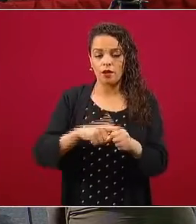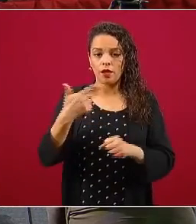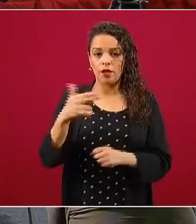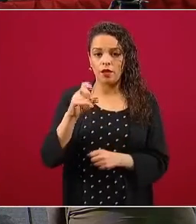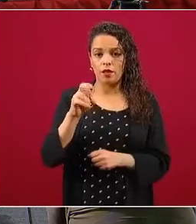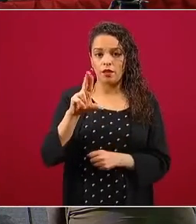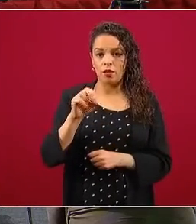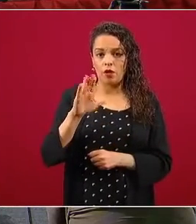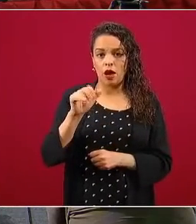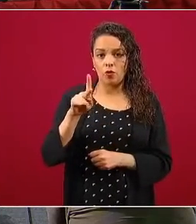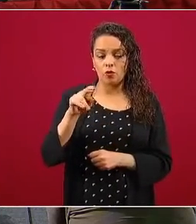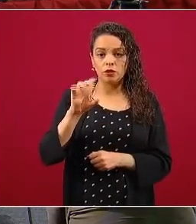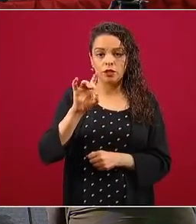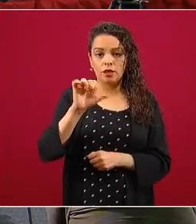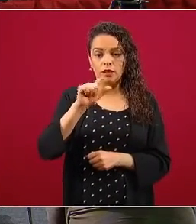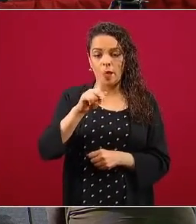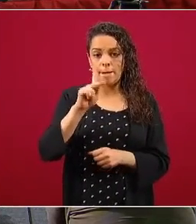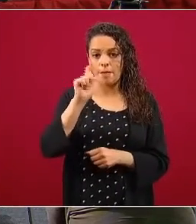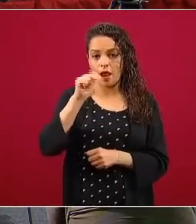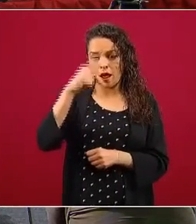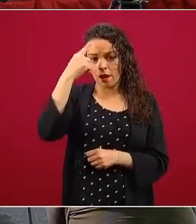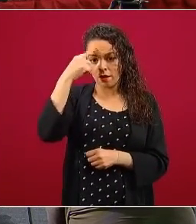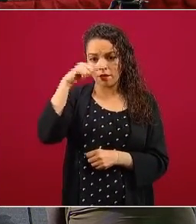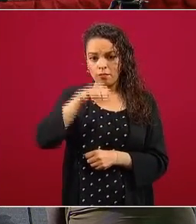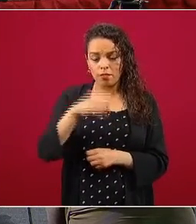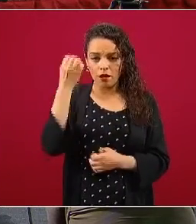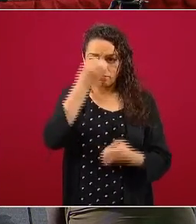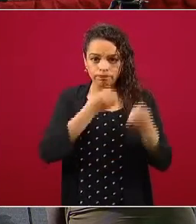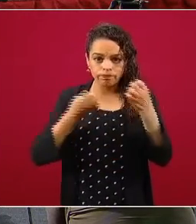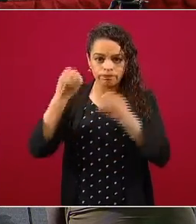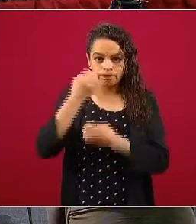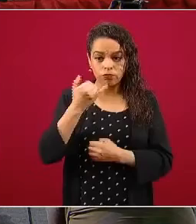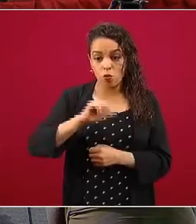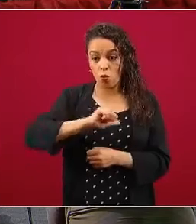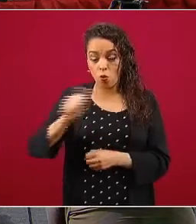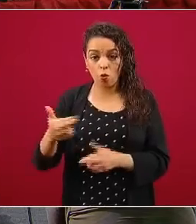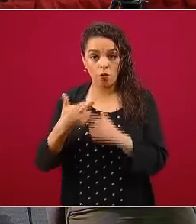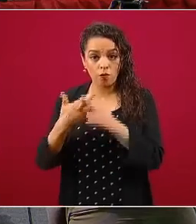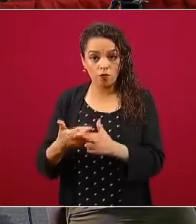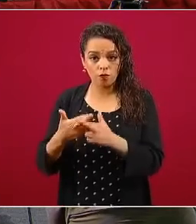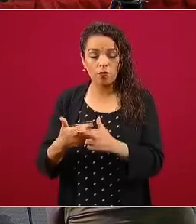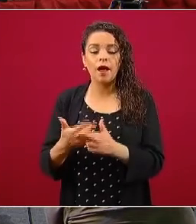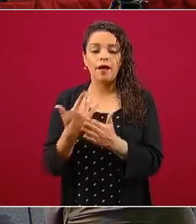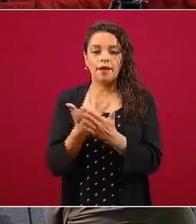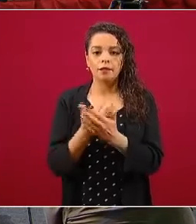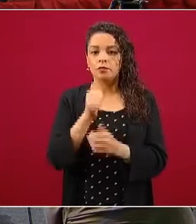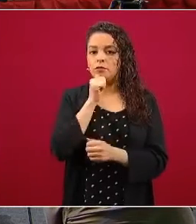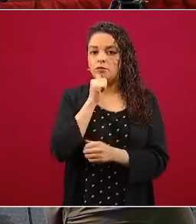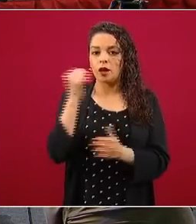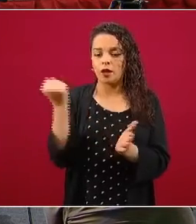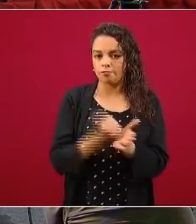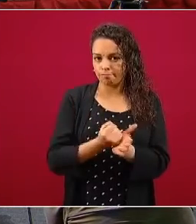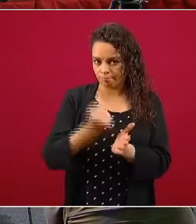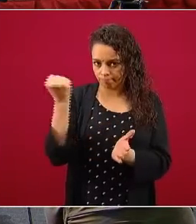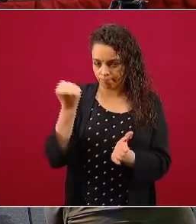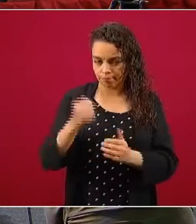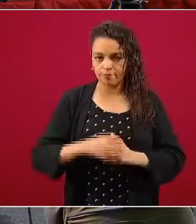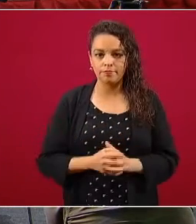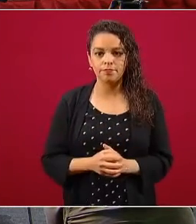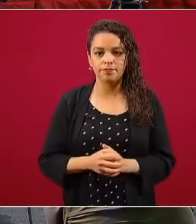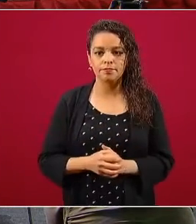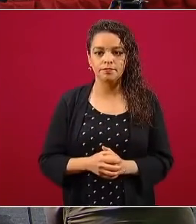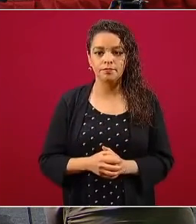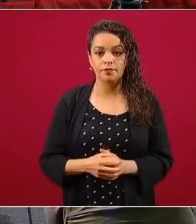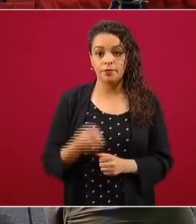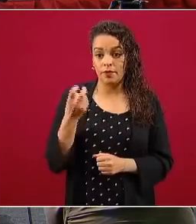planes de exploración y los 28 restantes están en proceso de aprobación. Cabe resaltar que en los planes